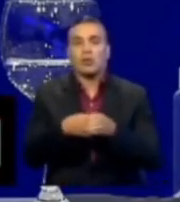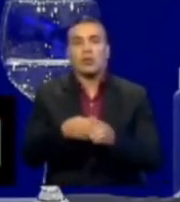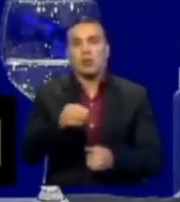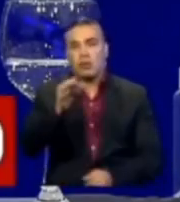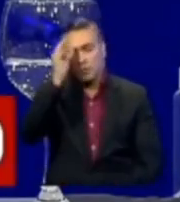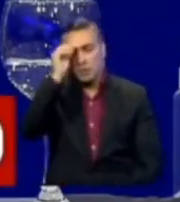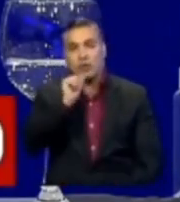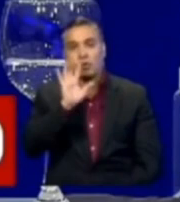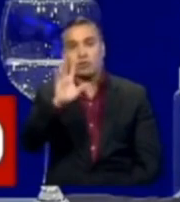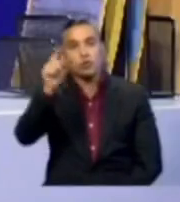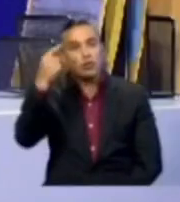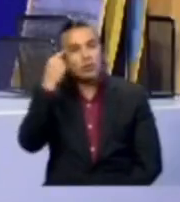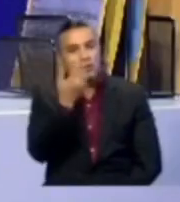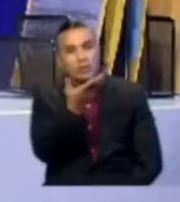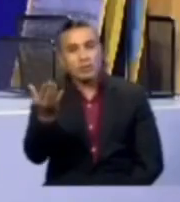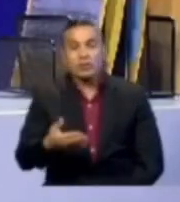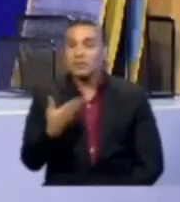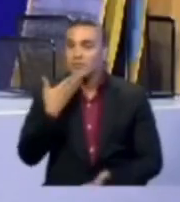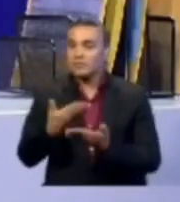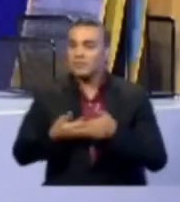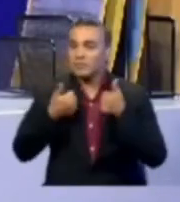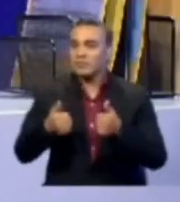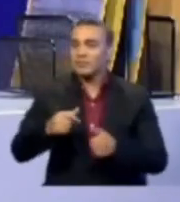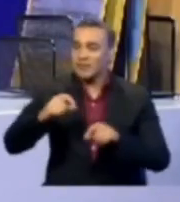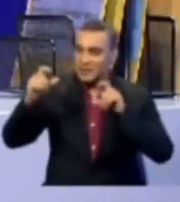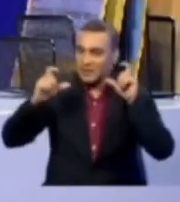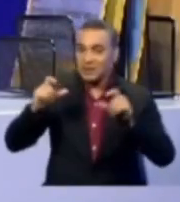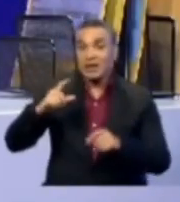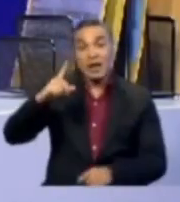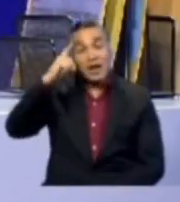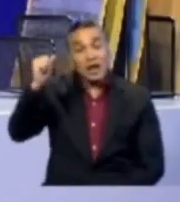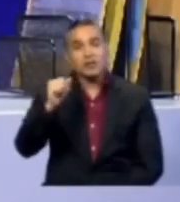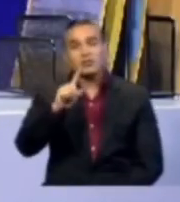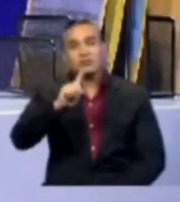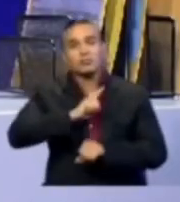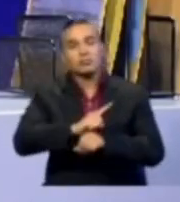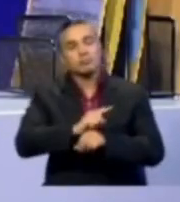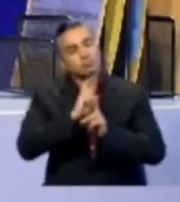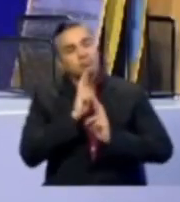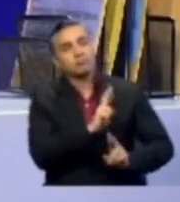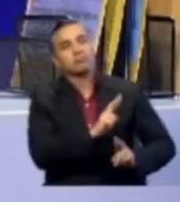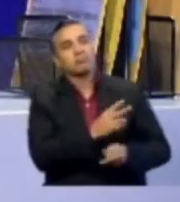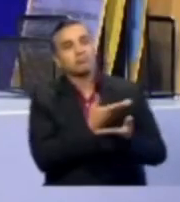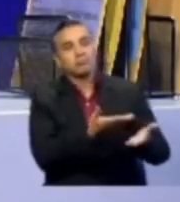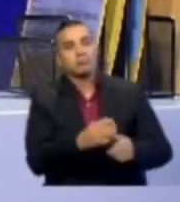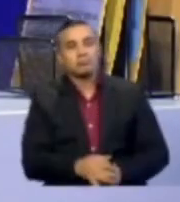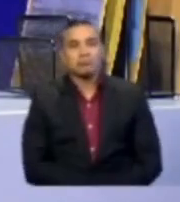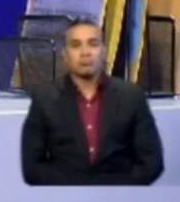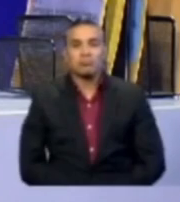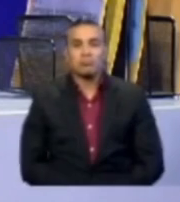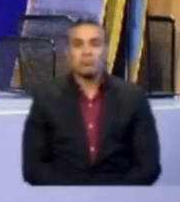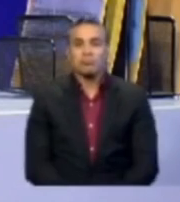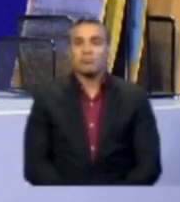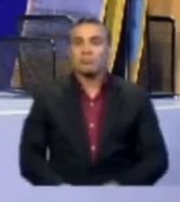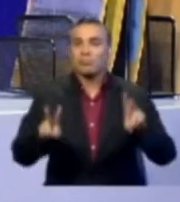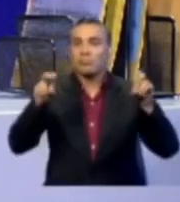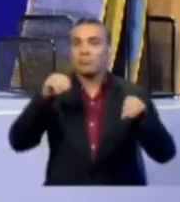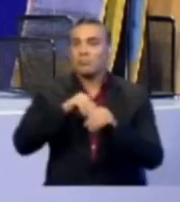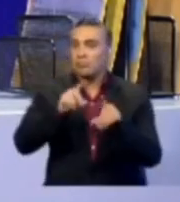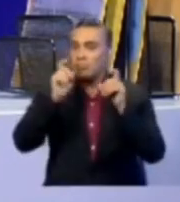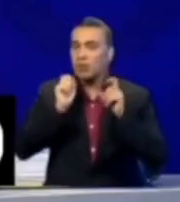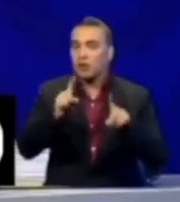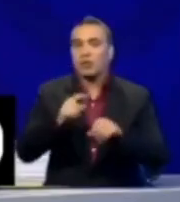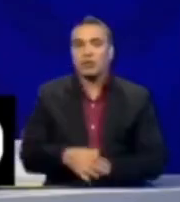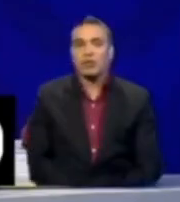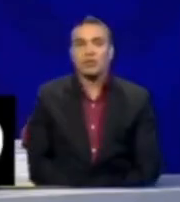Privadas en su gobierno. Gracias, candidato Arauz. Candidato Lazo tiene un minuto para finalizar su intervención respecto a esta pregunta.